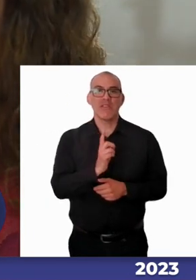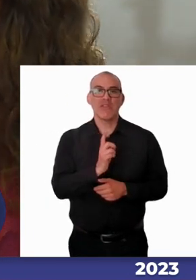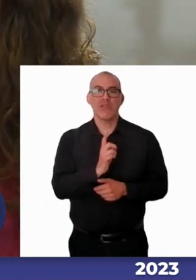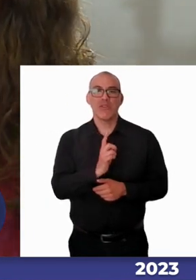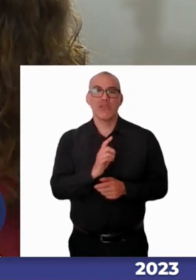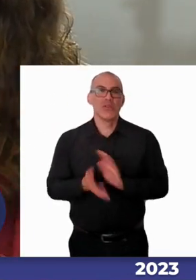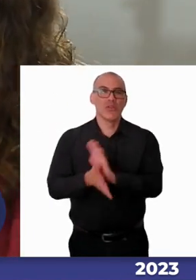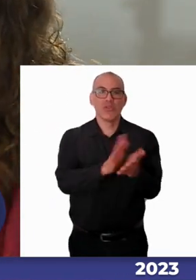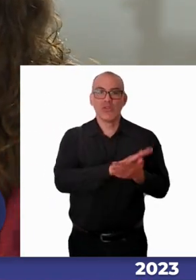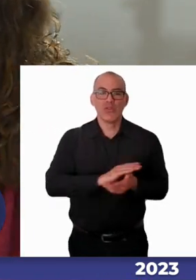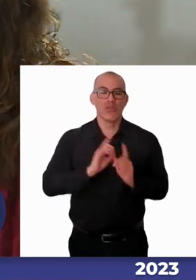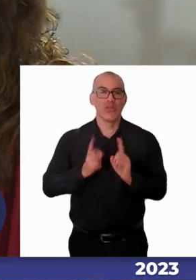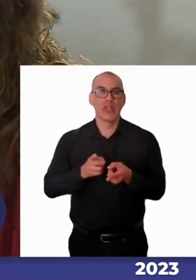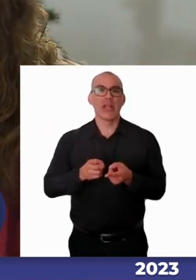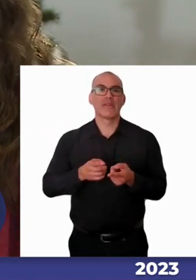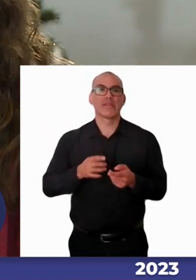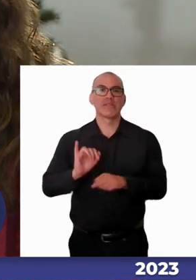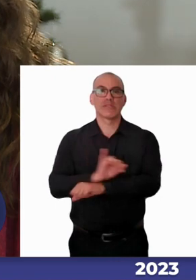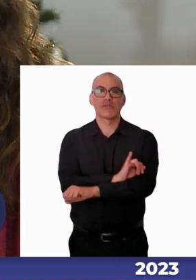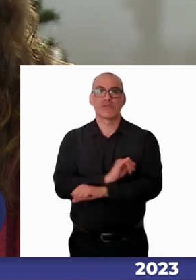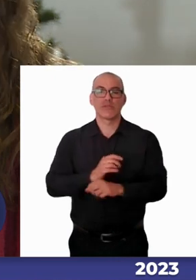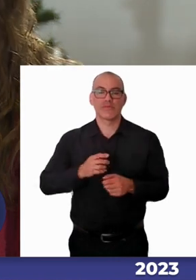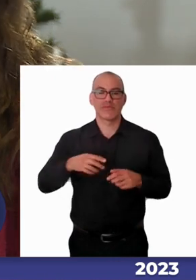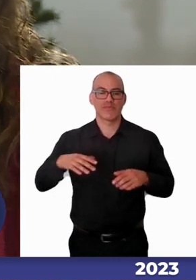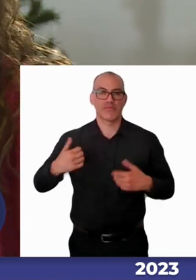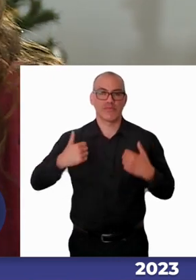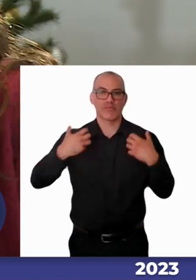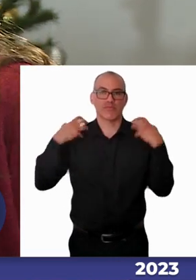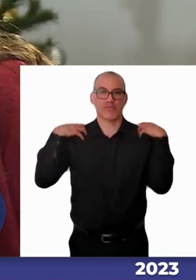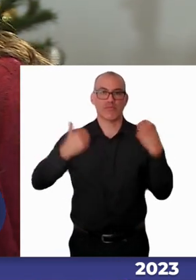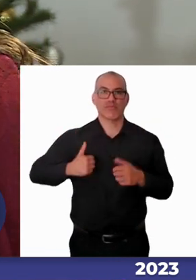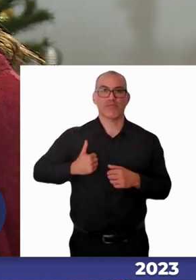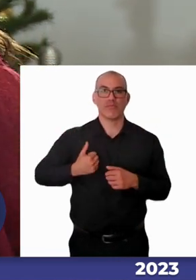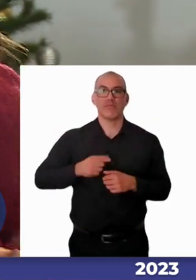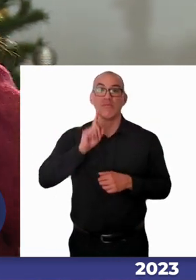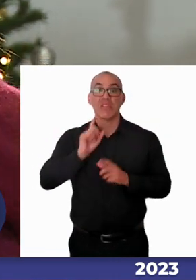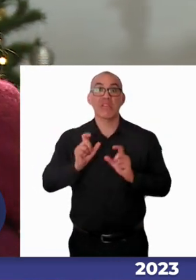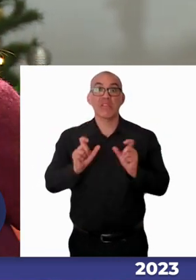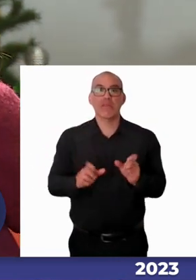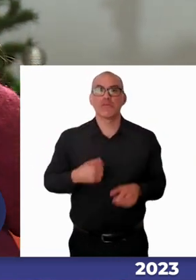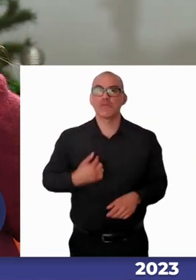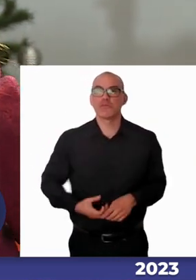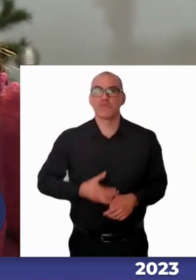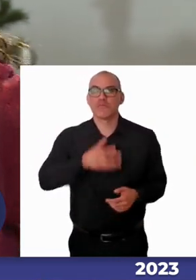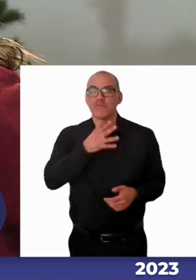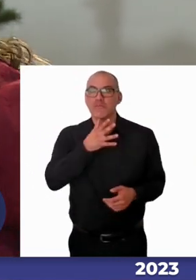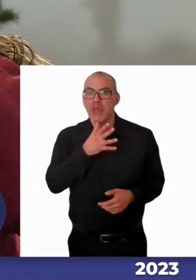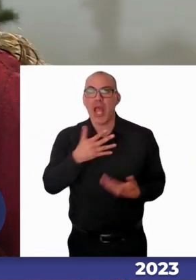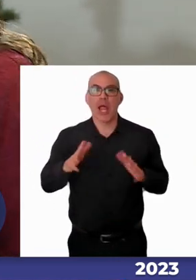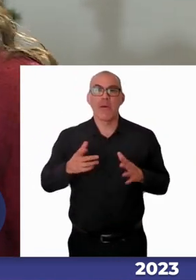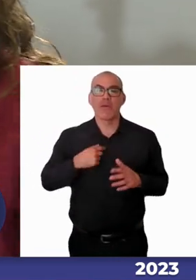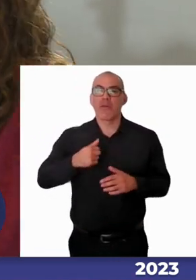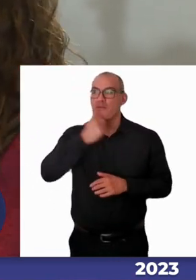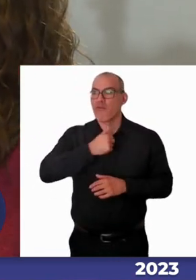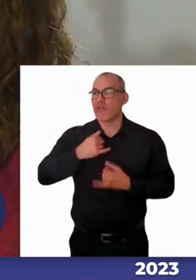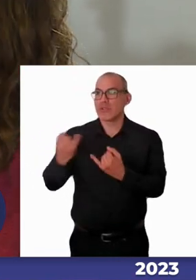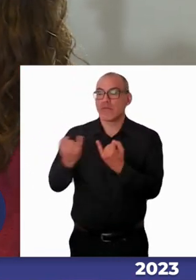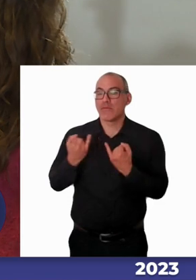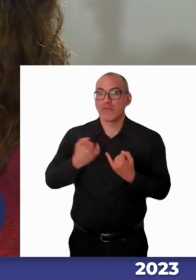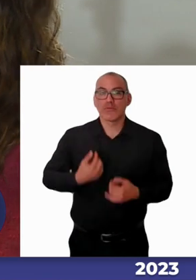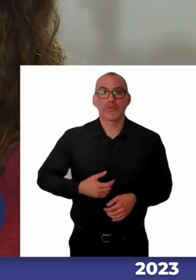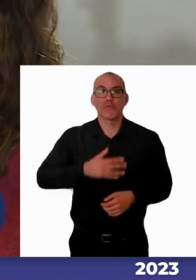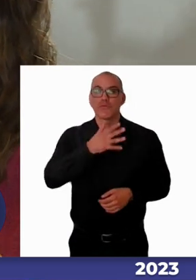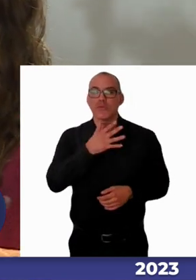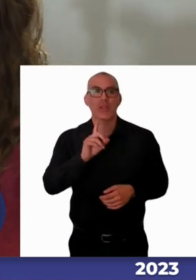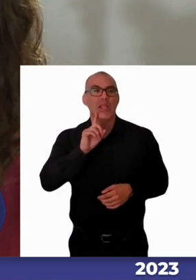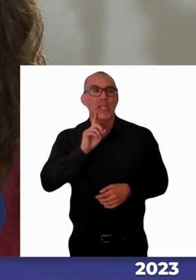hacerlo y esa ¿quién es el que fiscaliza eso? yo no lo sé quizás estoy mal informada no sé pero creo que ahí hay un debe